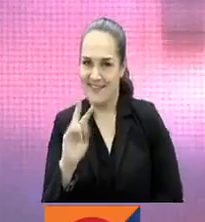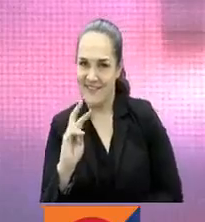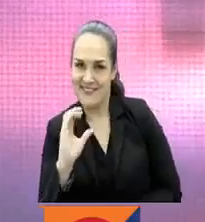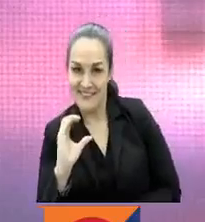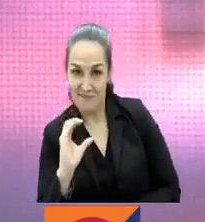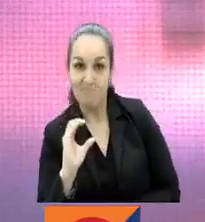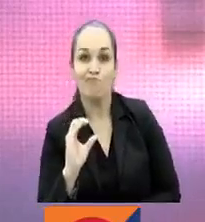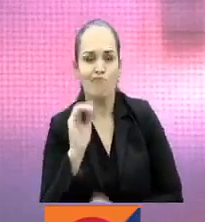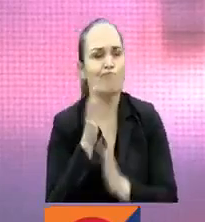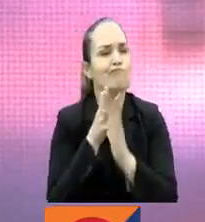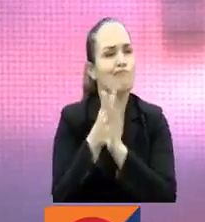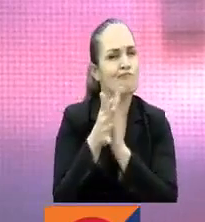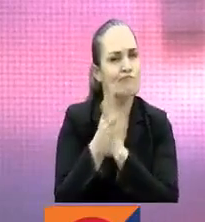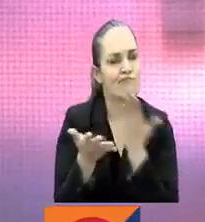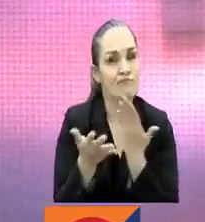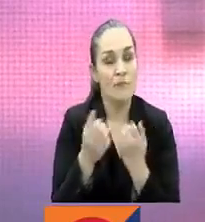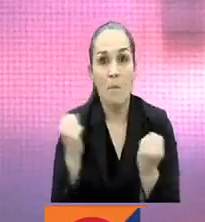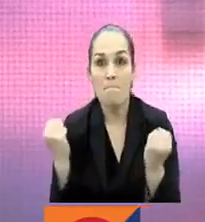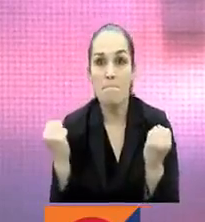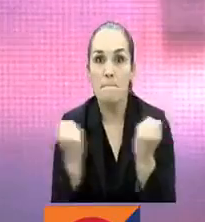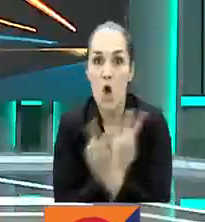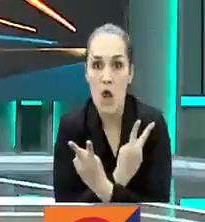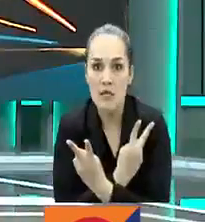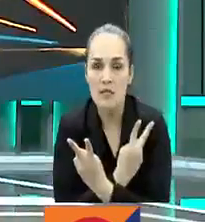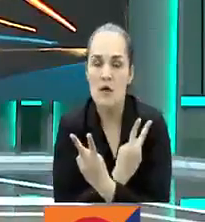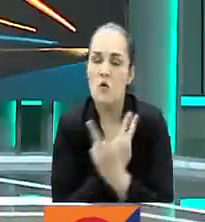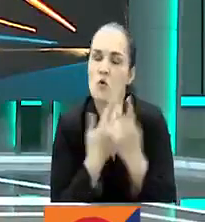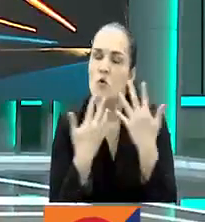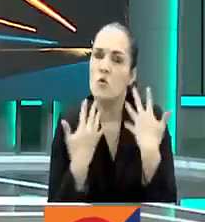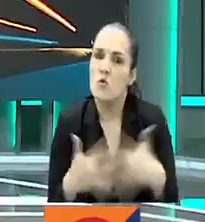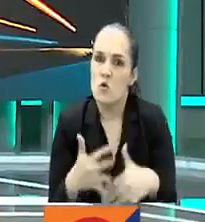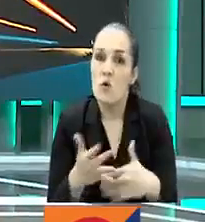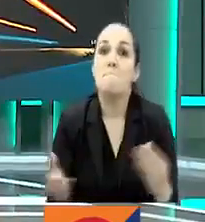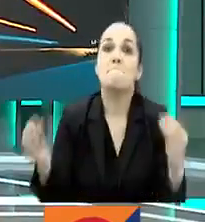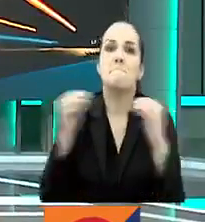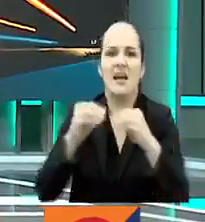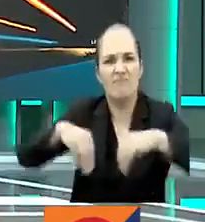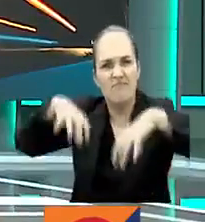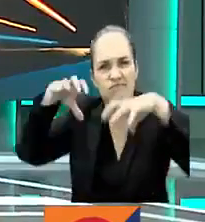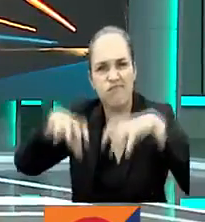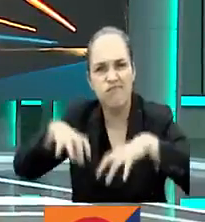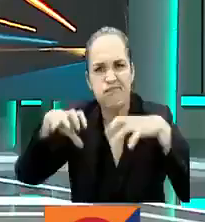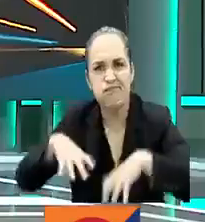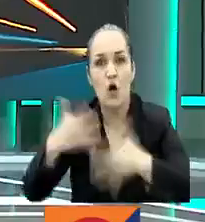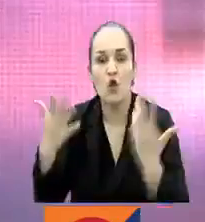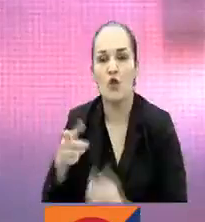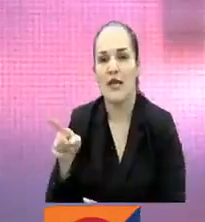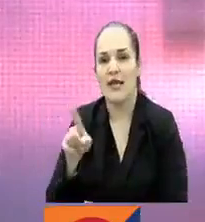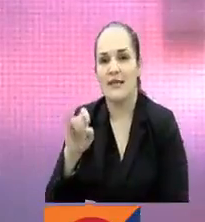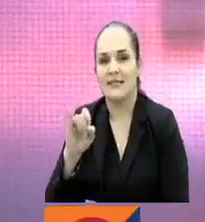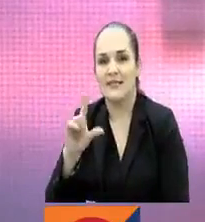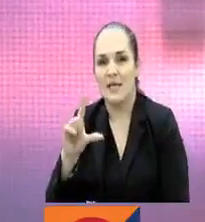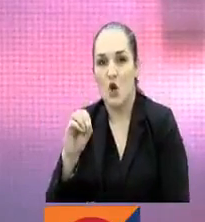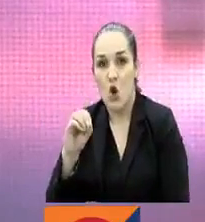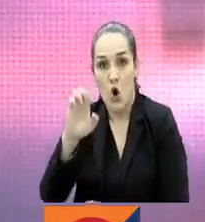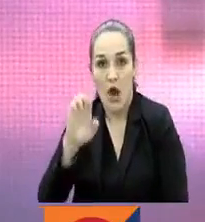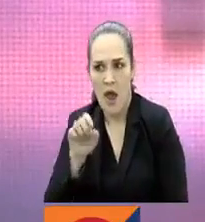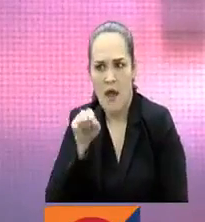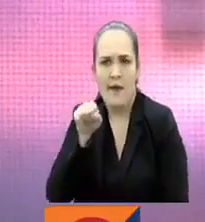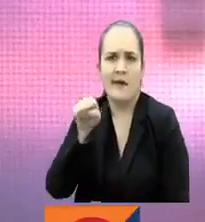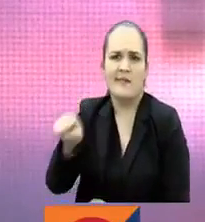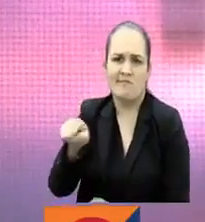Desde el invierno, la violencia es otro flagelo que azota a Siloé, uno de los sectores más vulnerables de Cali. Desde la